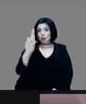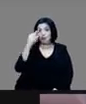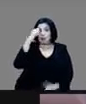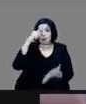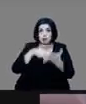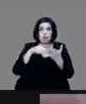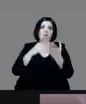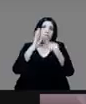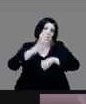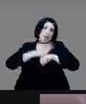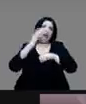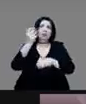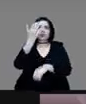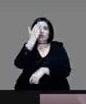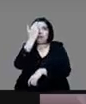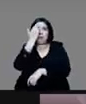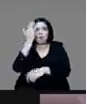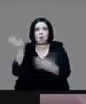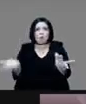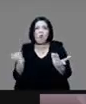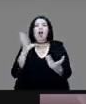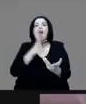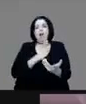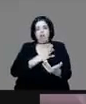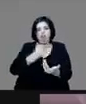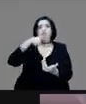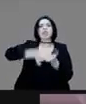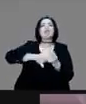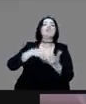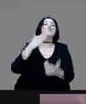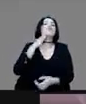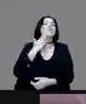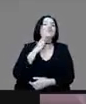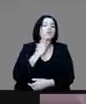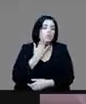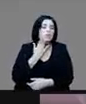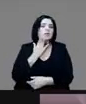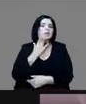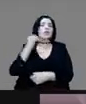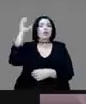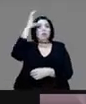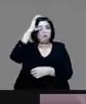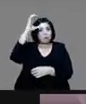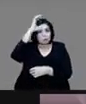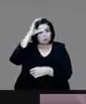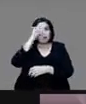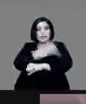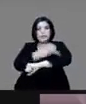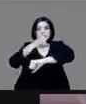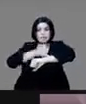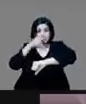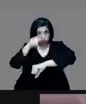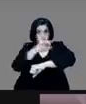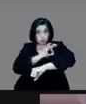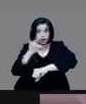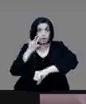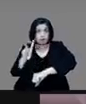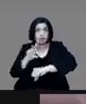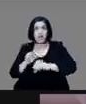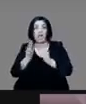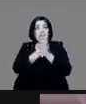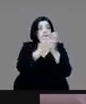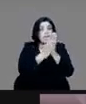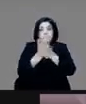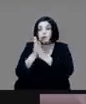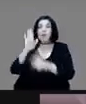nosotros la conocemos, está dentro de la página de Facebook culturalista de Iztapalapa, ahí pueden consultar cada uno de sus libros, de sus artículos, más de 500